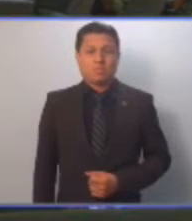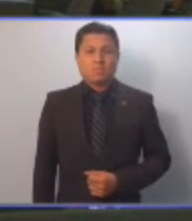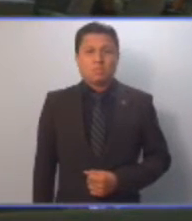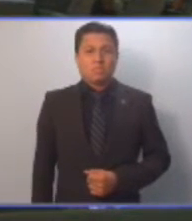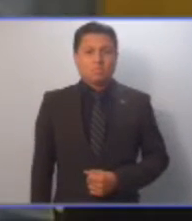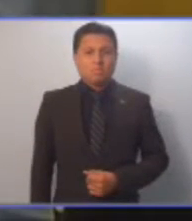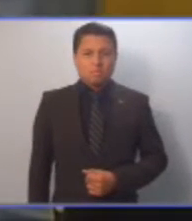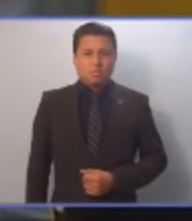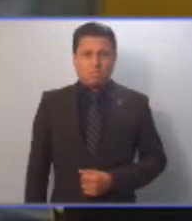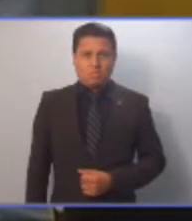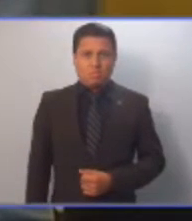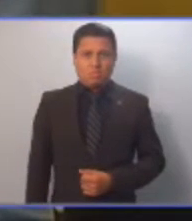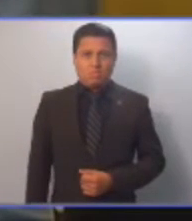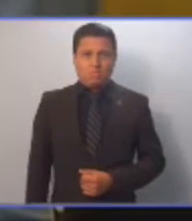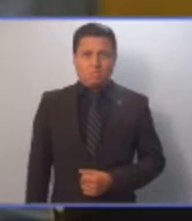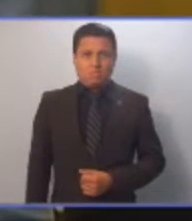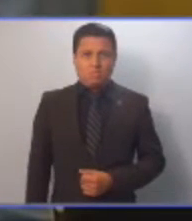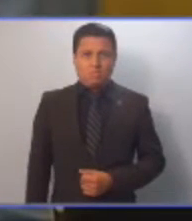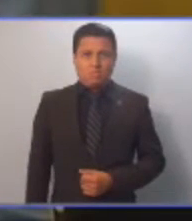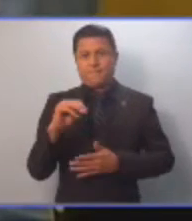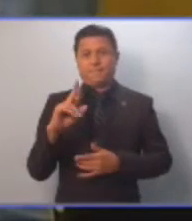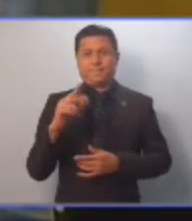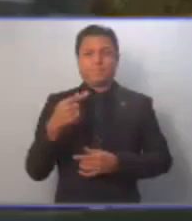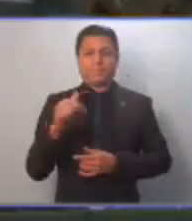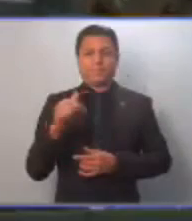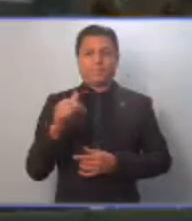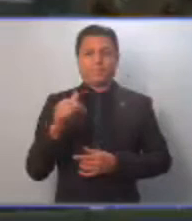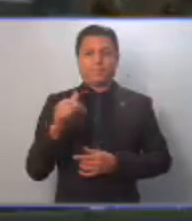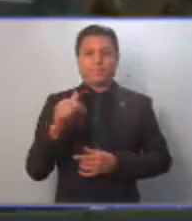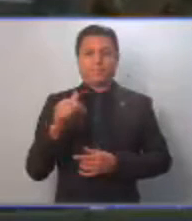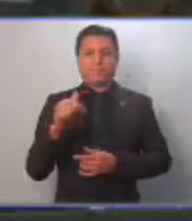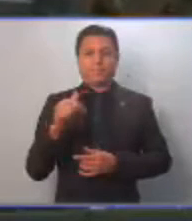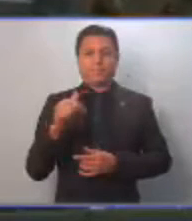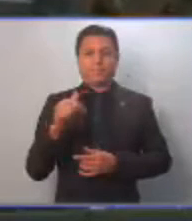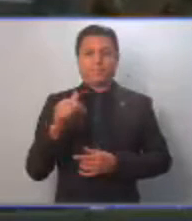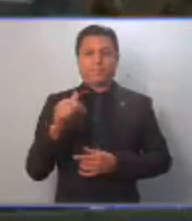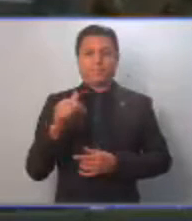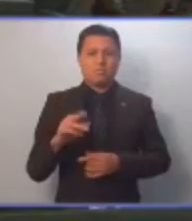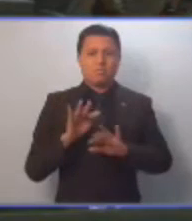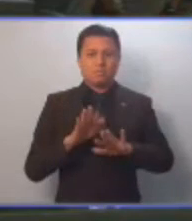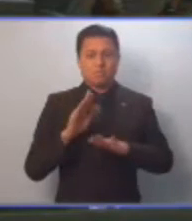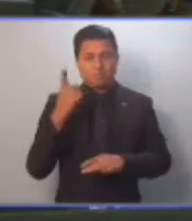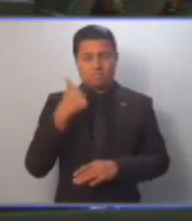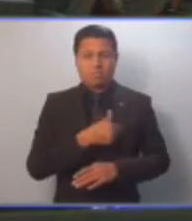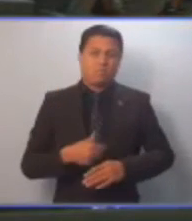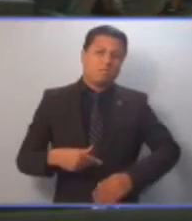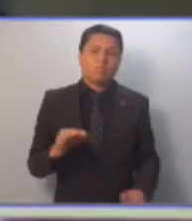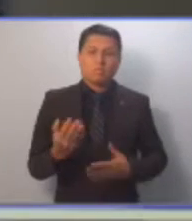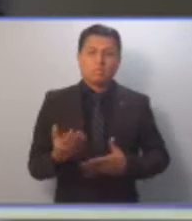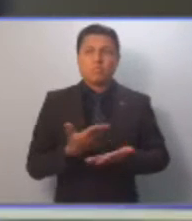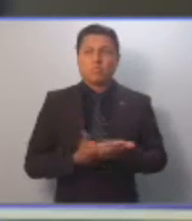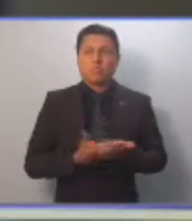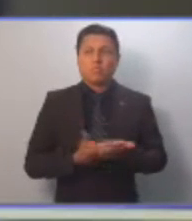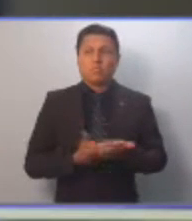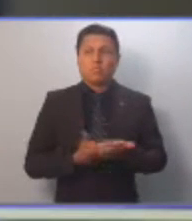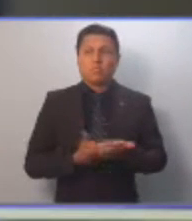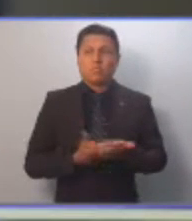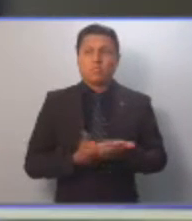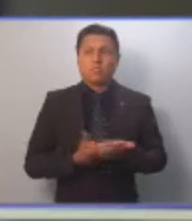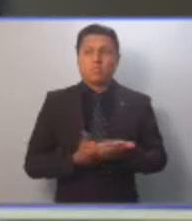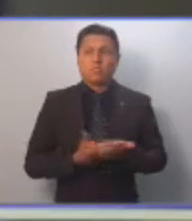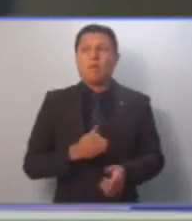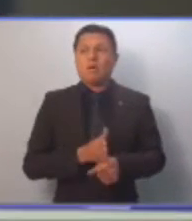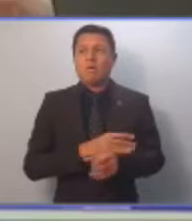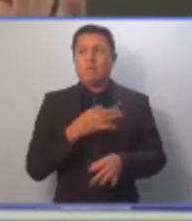Tiene la palabra la diputada Margarita Escobar. Muchas gracias, señor presidente. Sí, había solicitado la palabra antes de